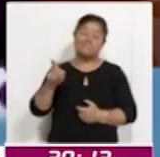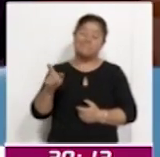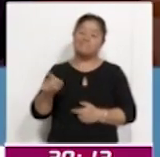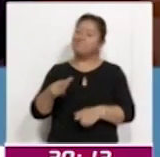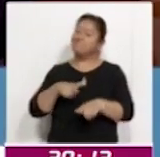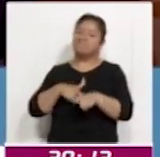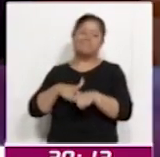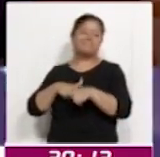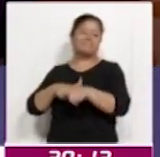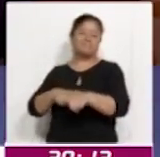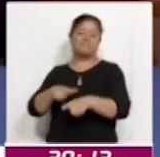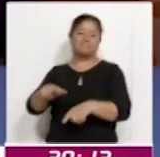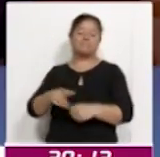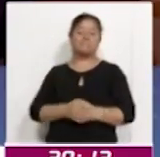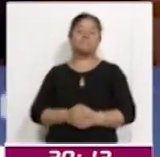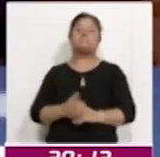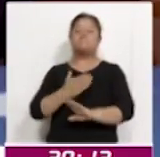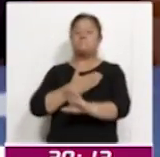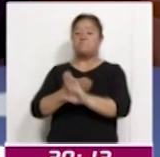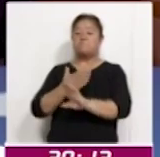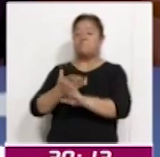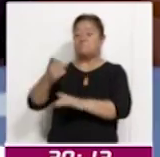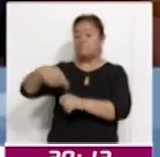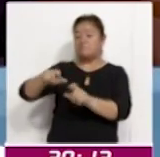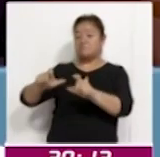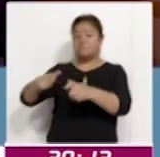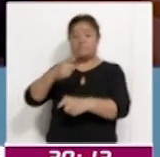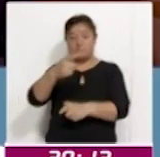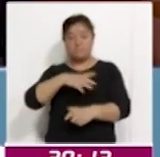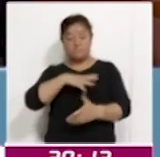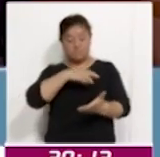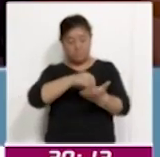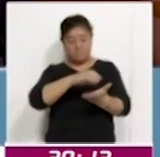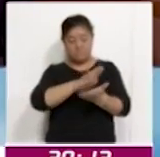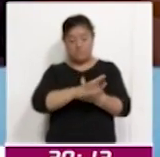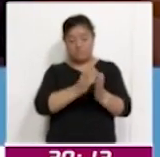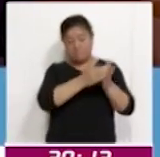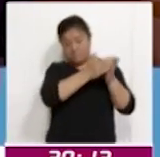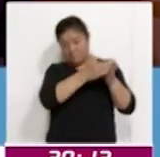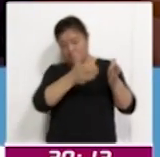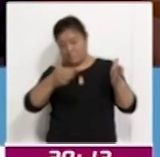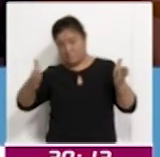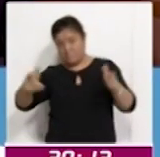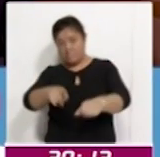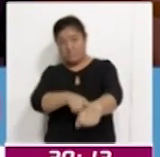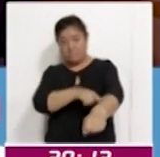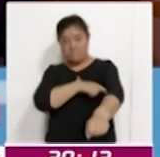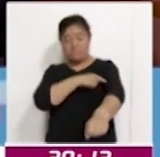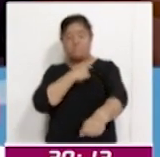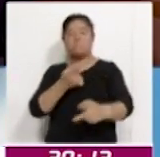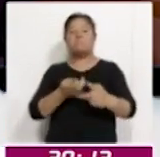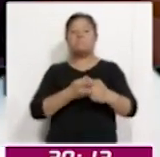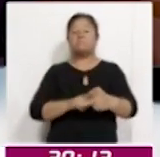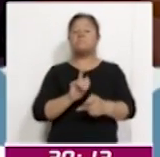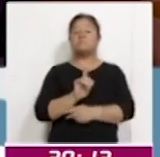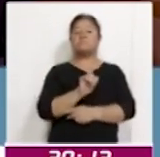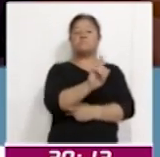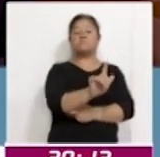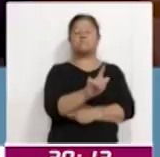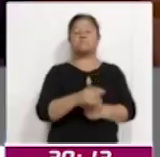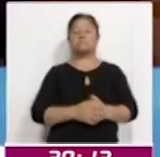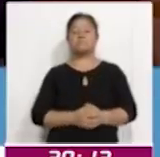es una agenda, como acabas de mencionar, larga. Comenzamos el día lunes,